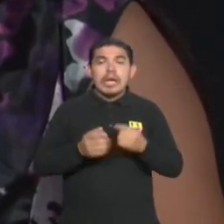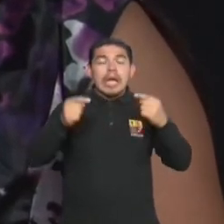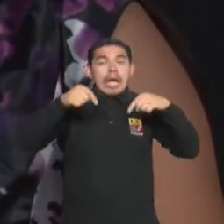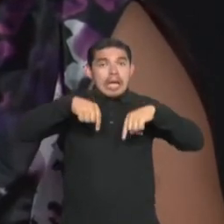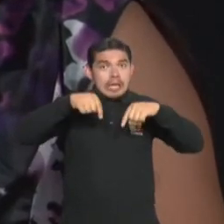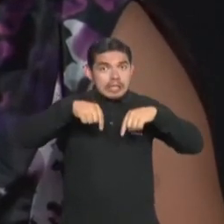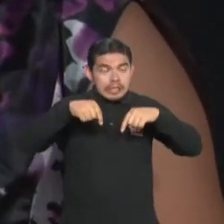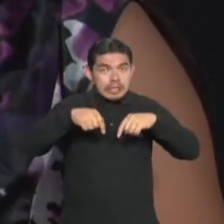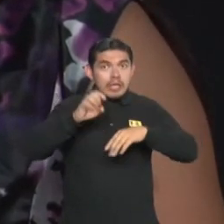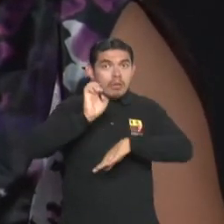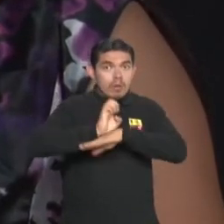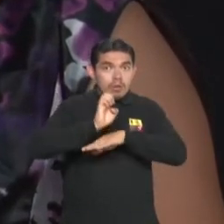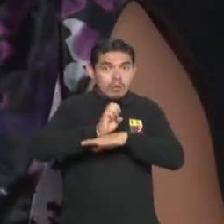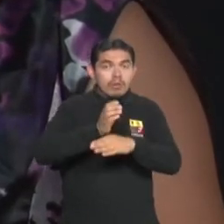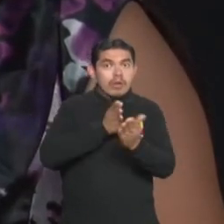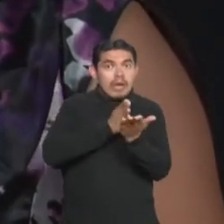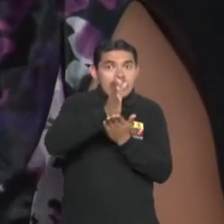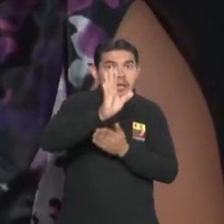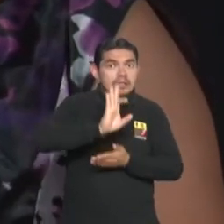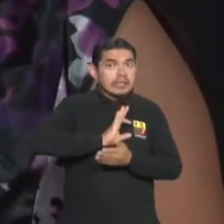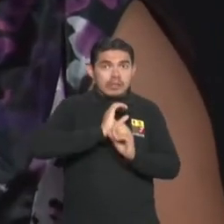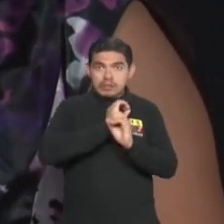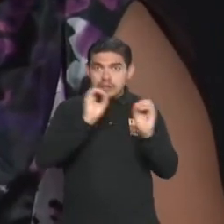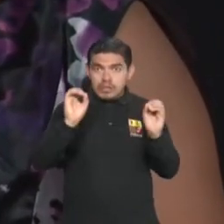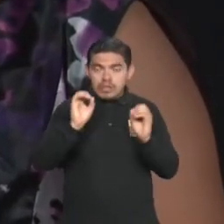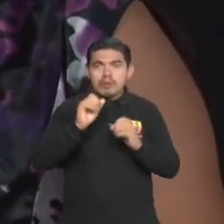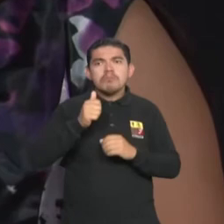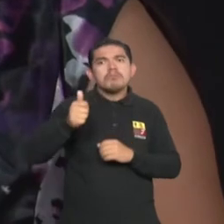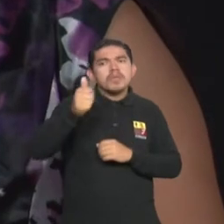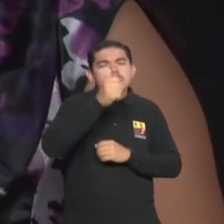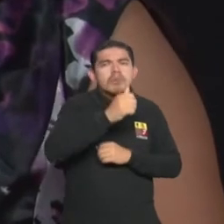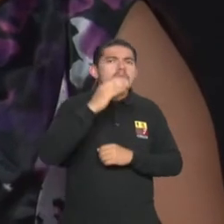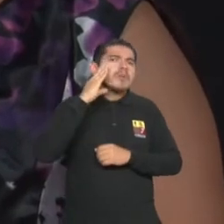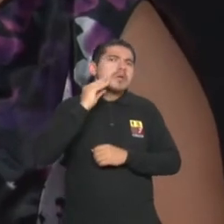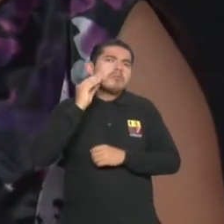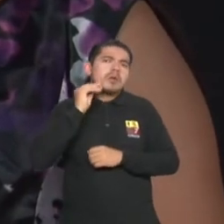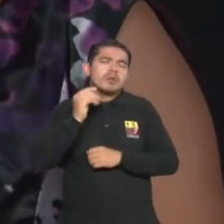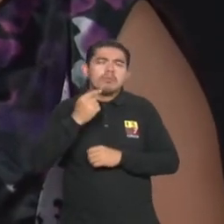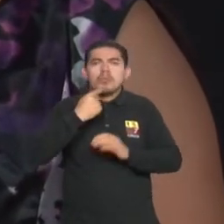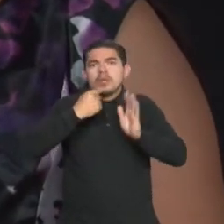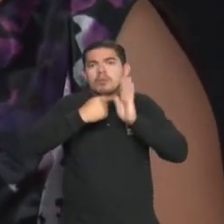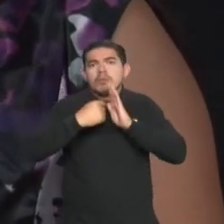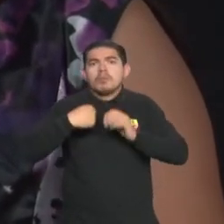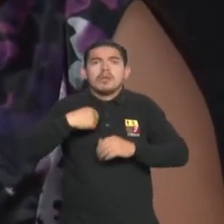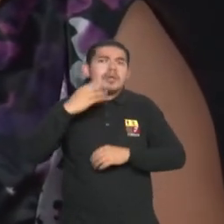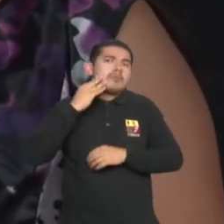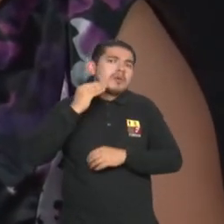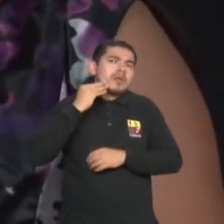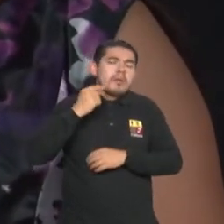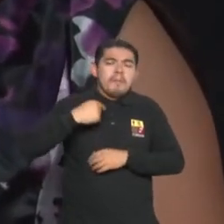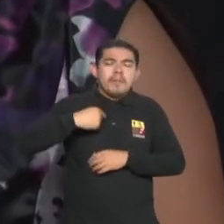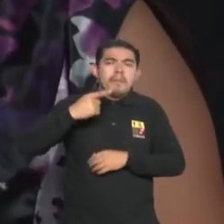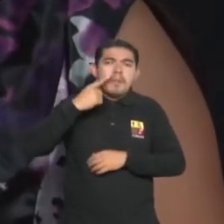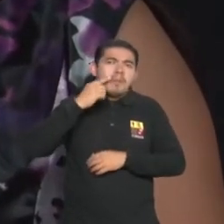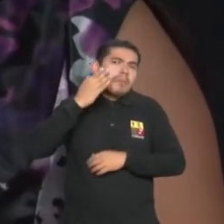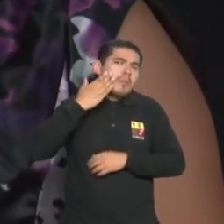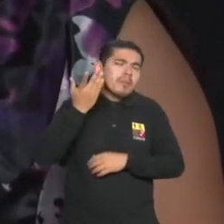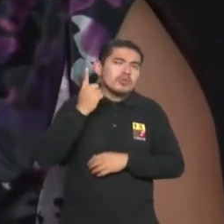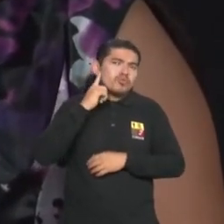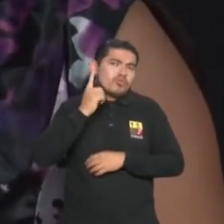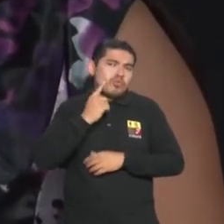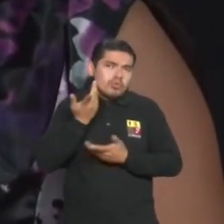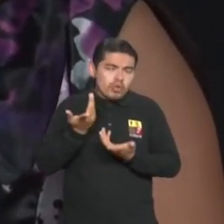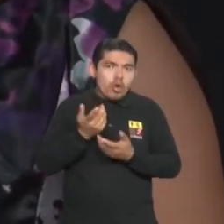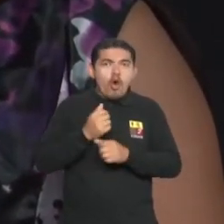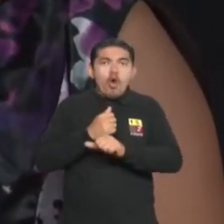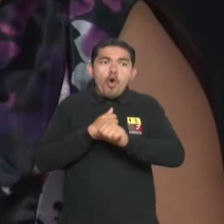no tiene una carrera técnica. Tenemos una experticia empírica, como en mi caso que es el hija de padres sordos u otros casos de compañeros